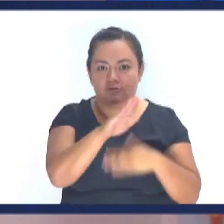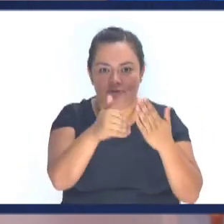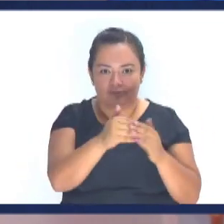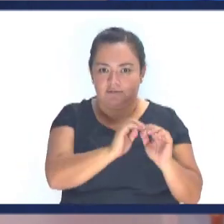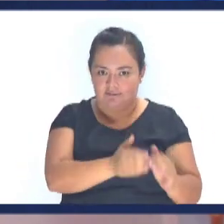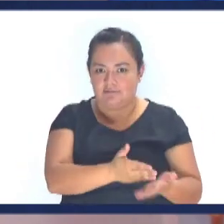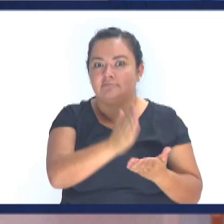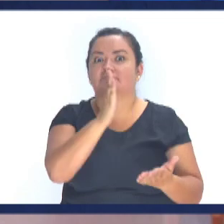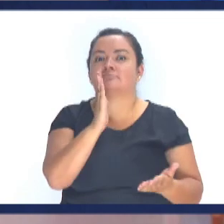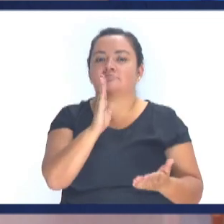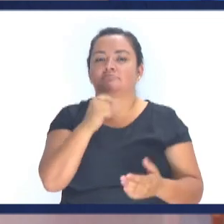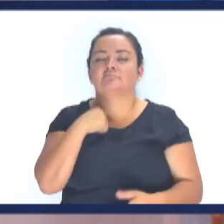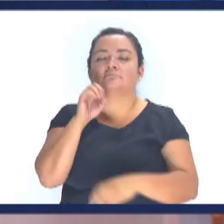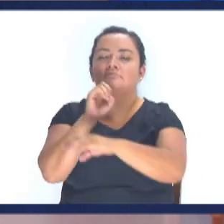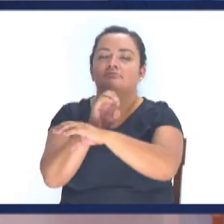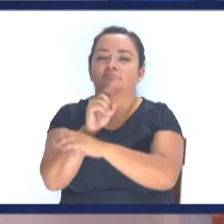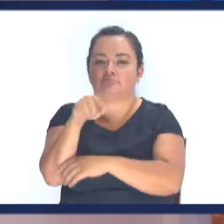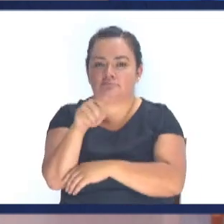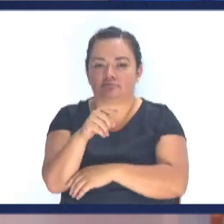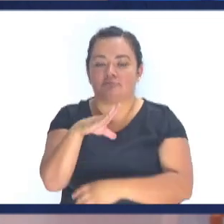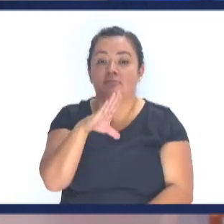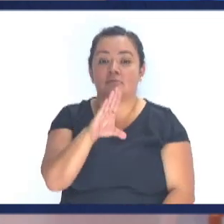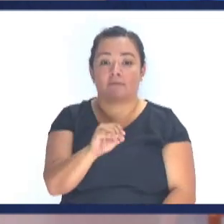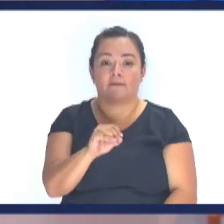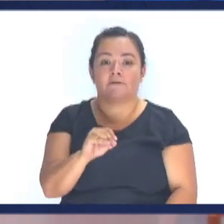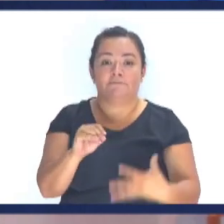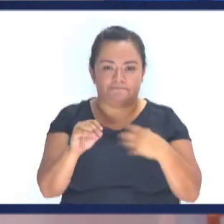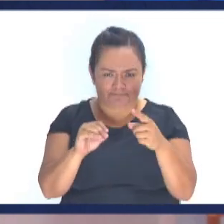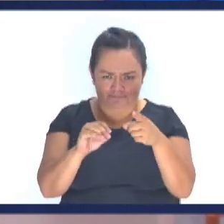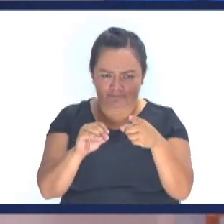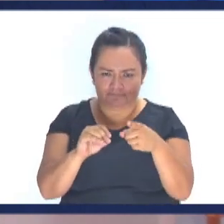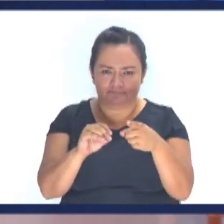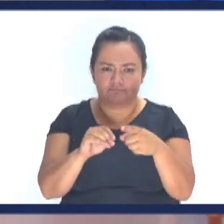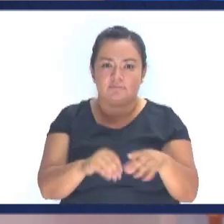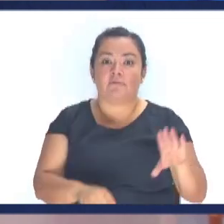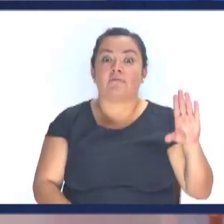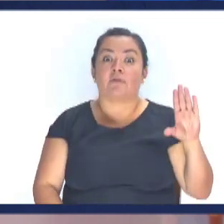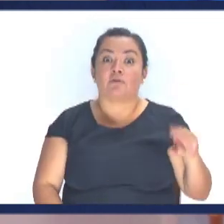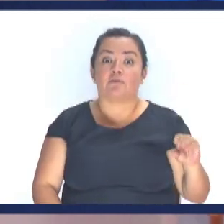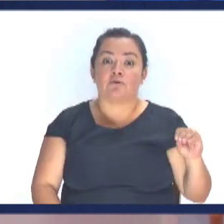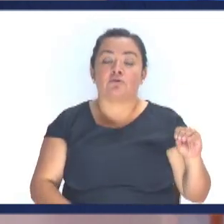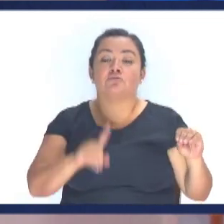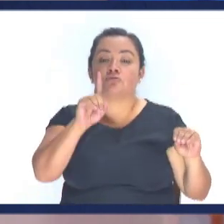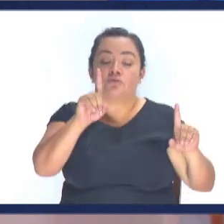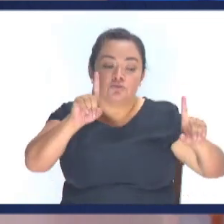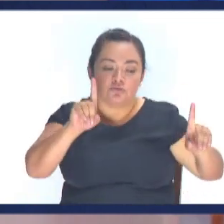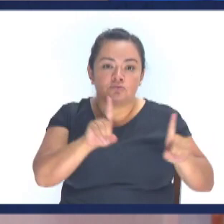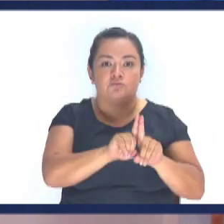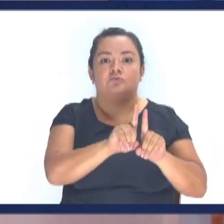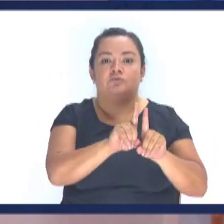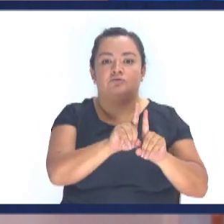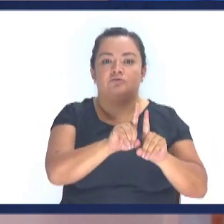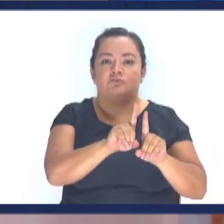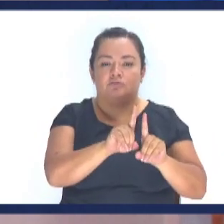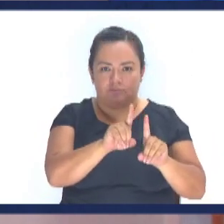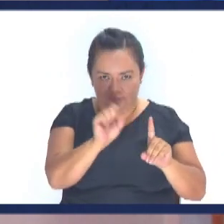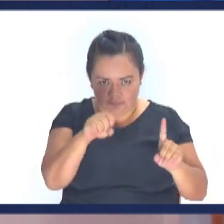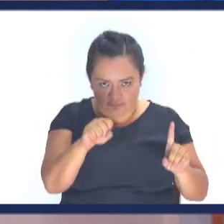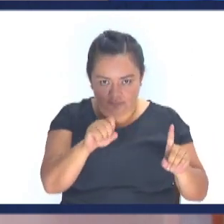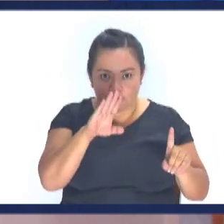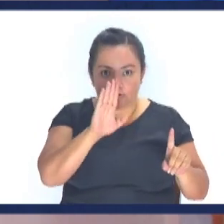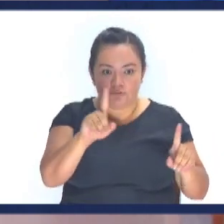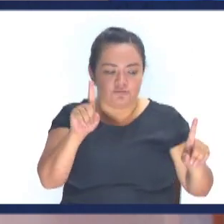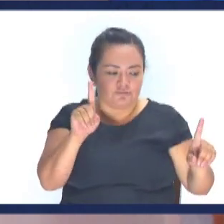todos los animales Le voy a dar un consejo Para usted Que le gustan los perros Los perros Los son su compañía ¿Si?